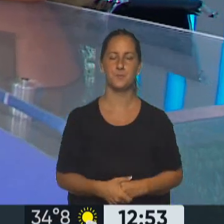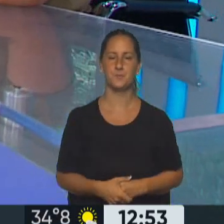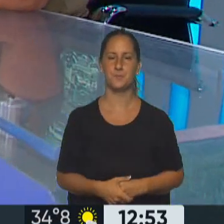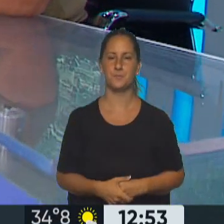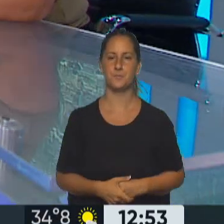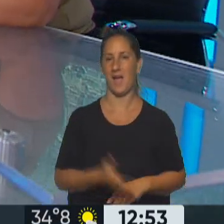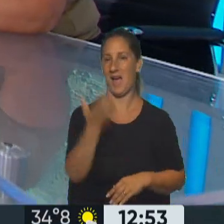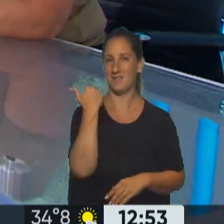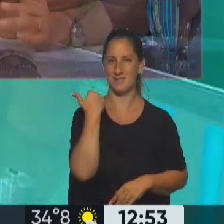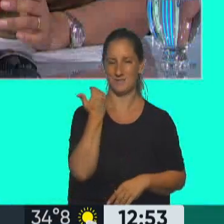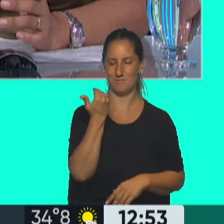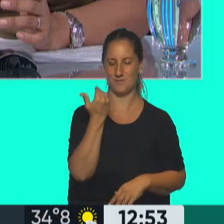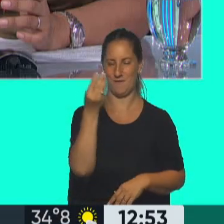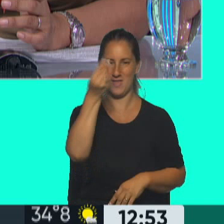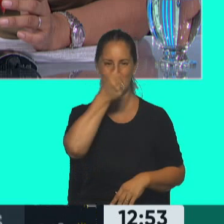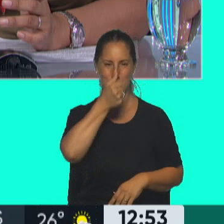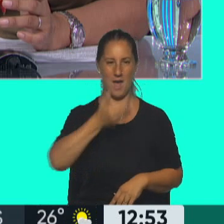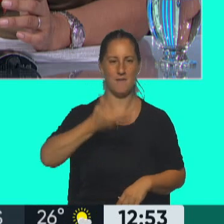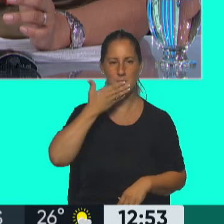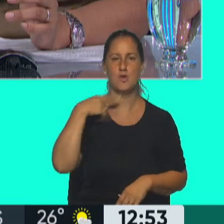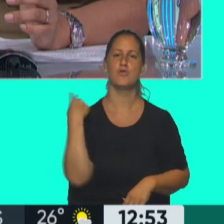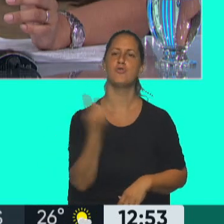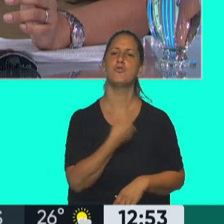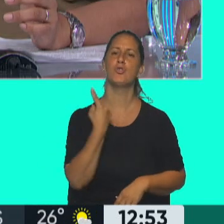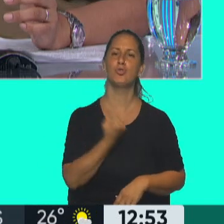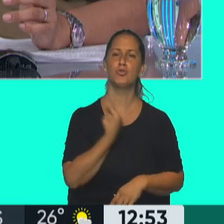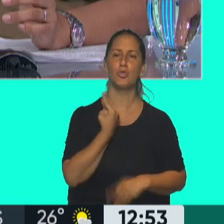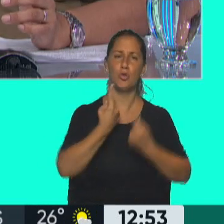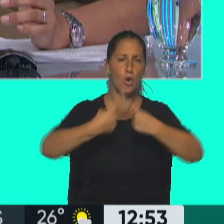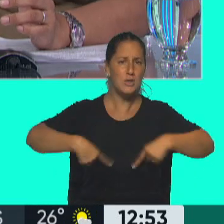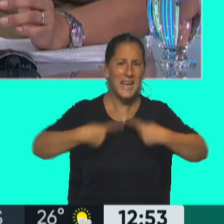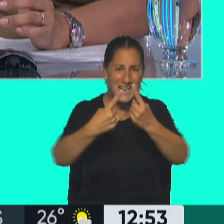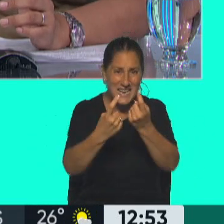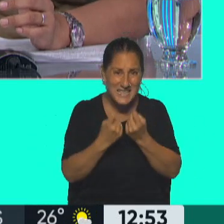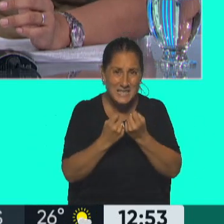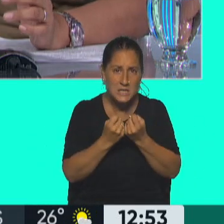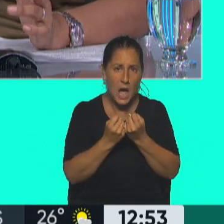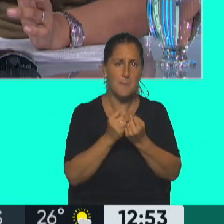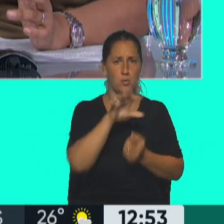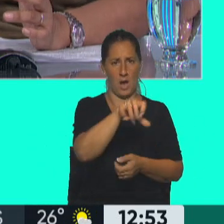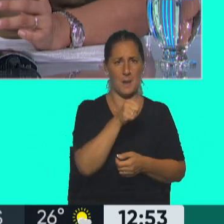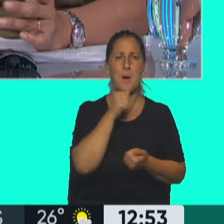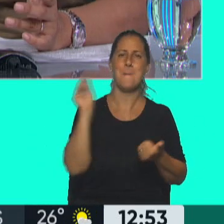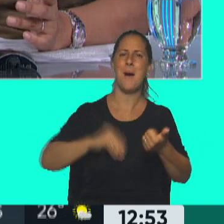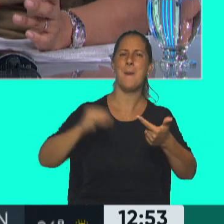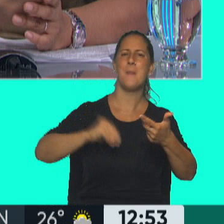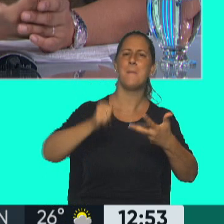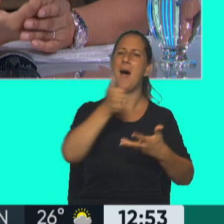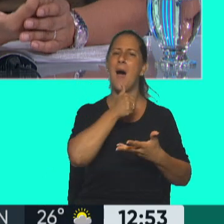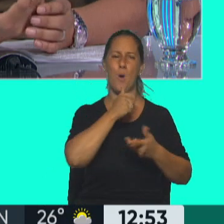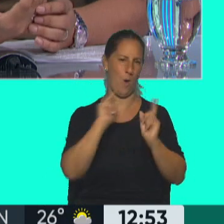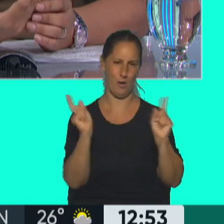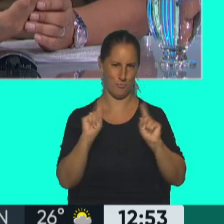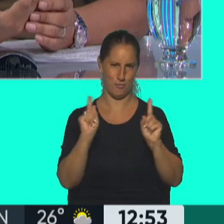hablábamos este fin de semana, nosotros usamos lo que corresponde, lo que necesitamos, no más, el resto es para